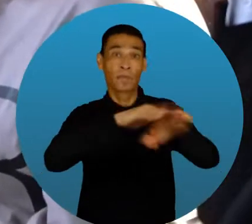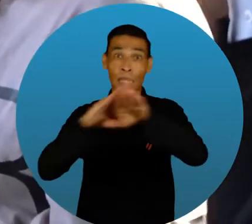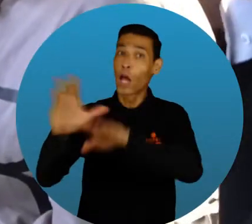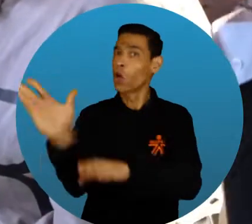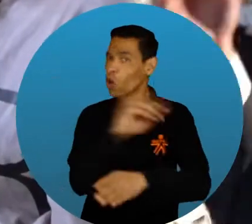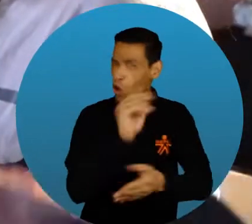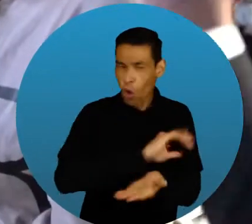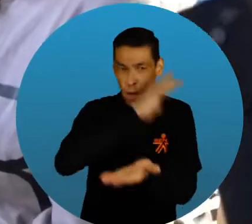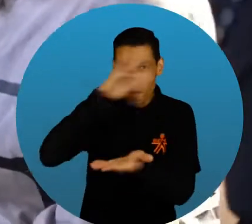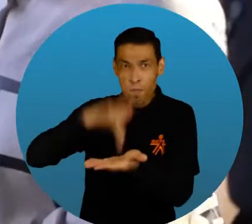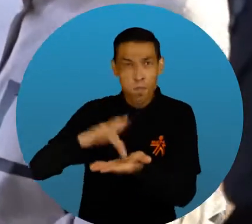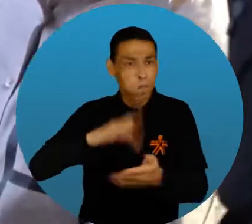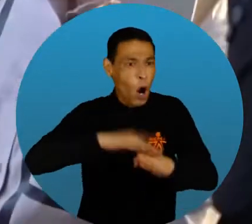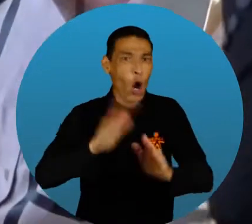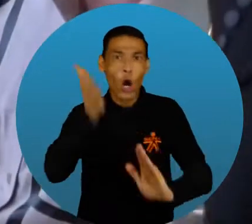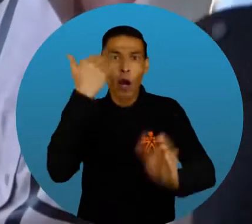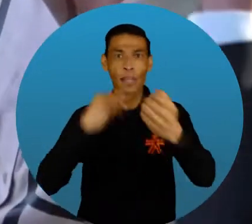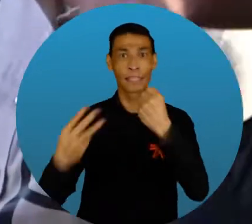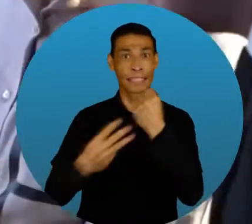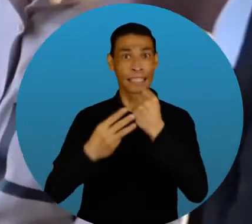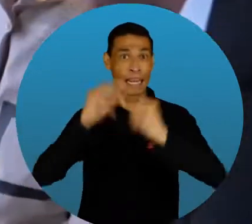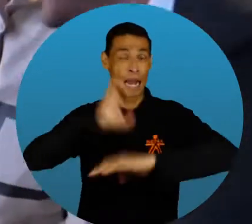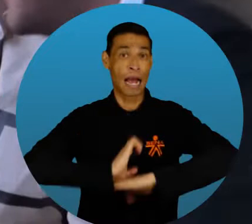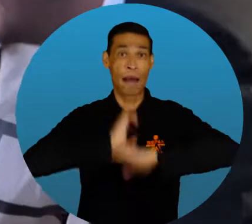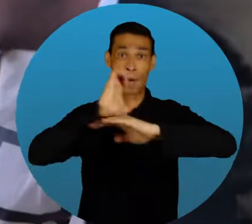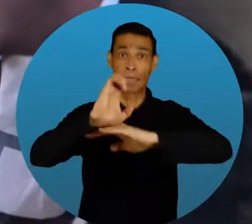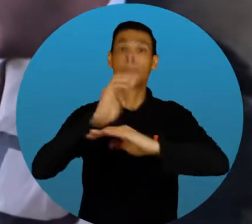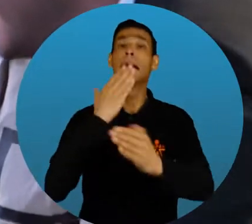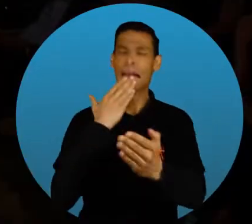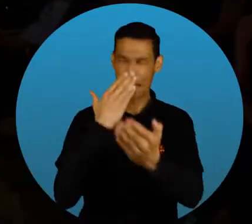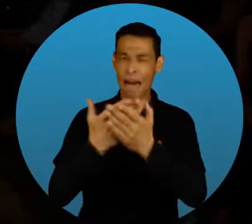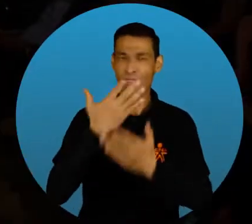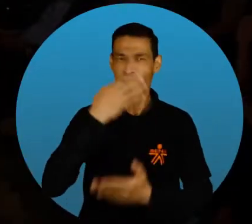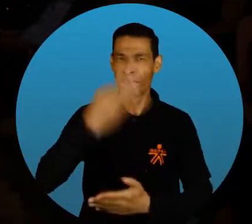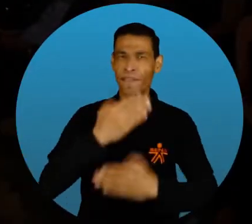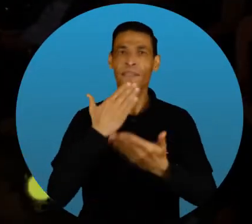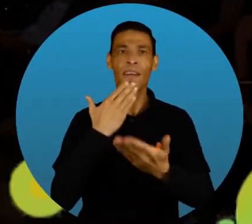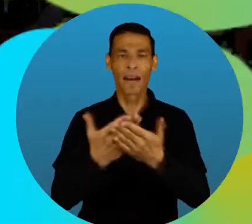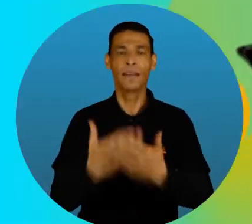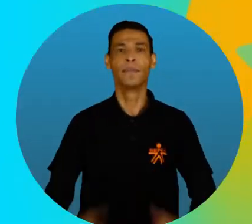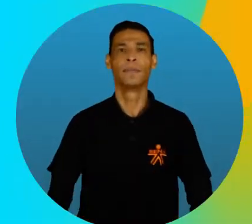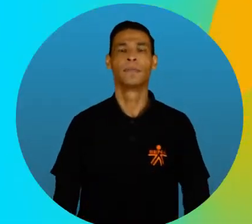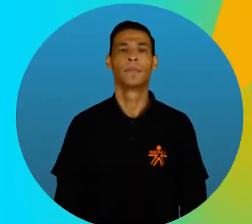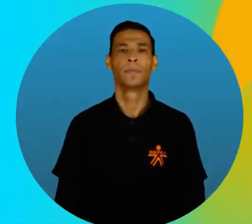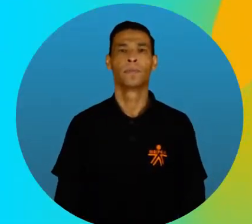invitación es a que todos participen en los convocatorios del Sena De Fondo Emprender, agradecimiento, de verdad, gracias